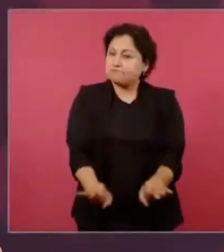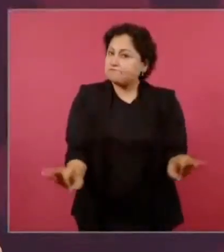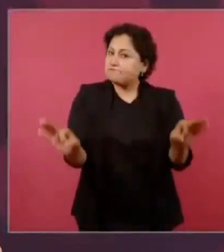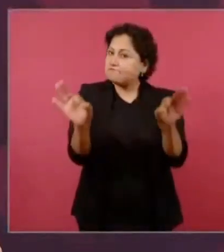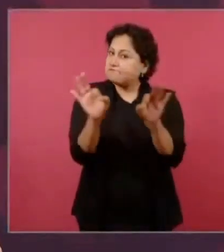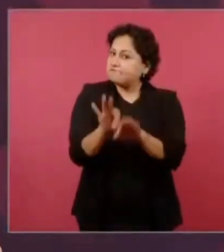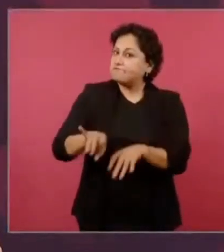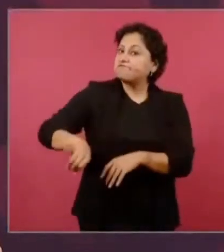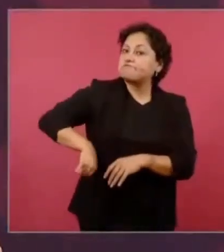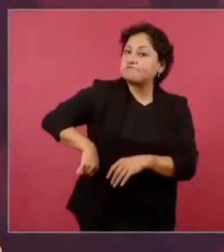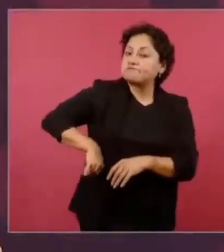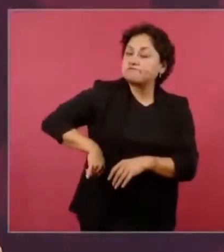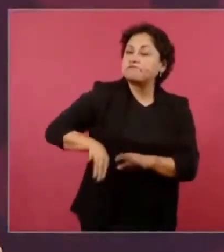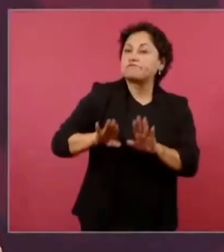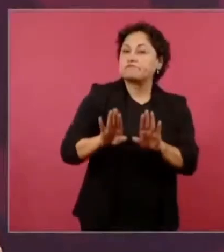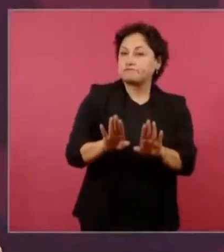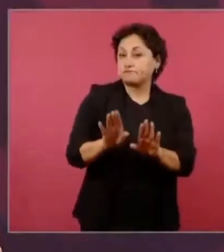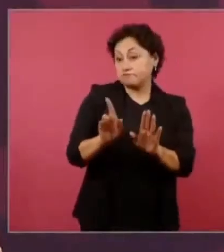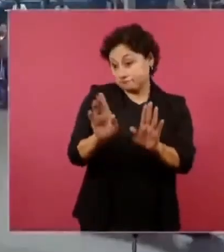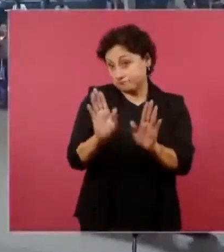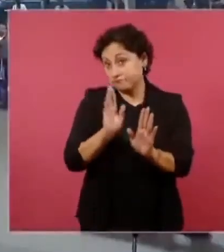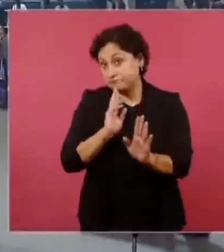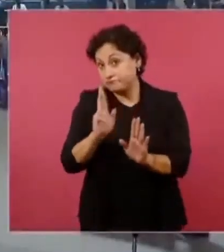viviendo. Pero bueno, ahí tengo.